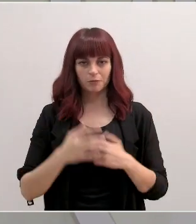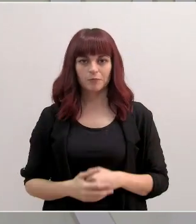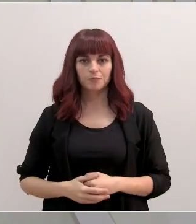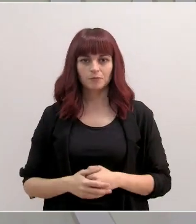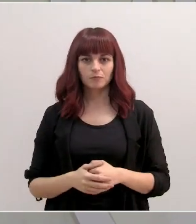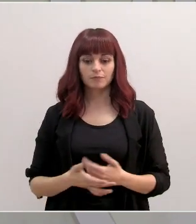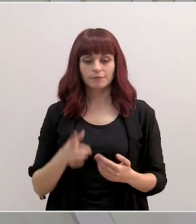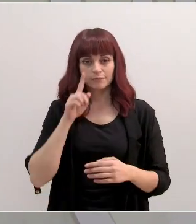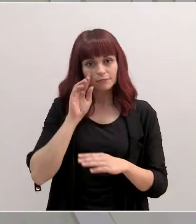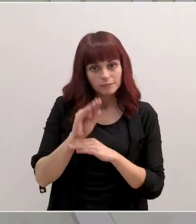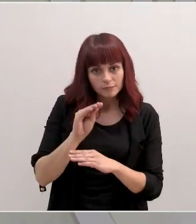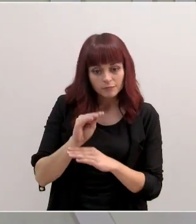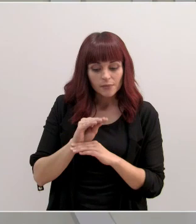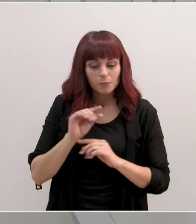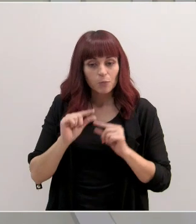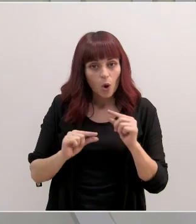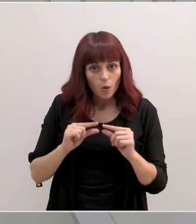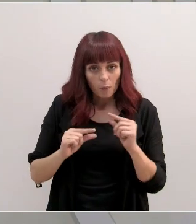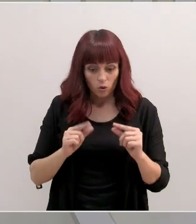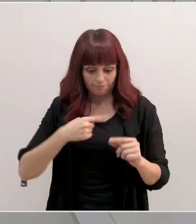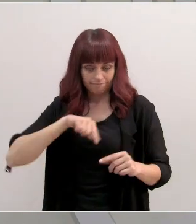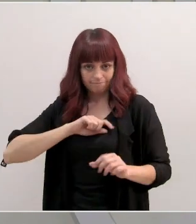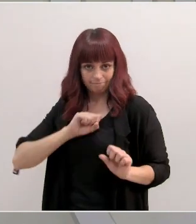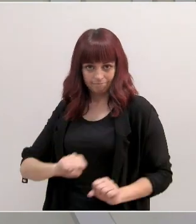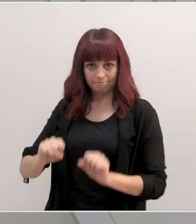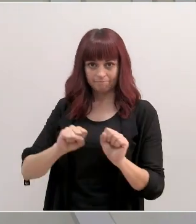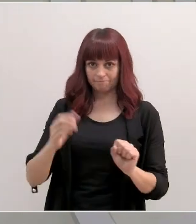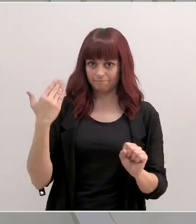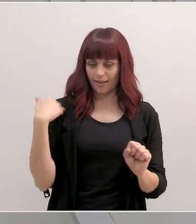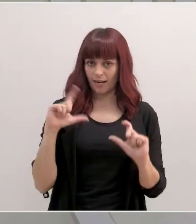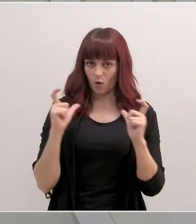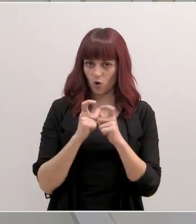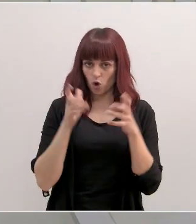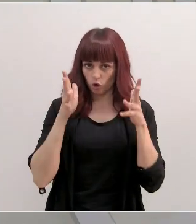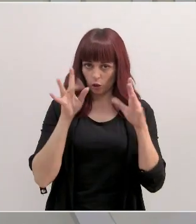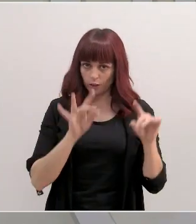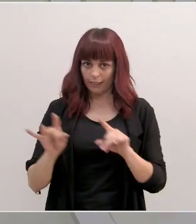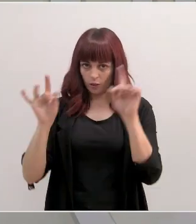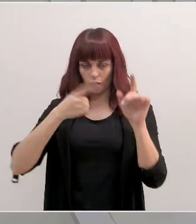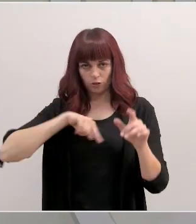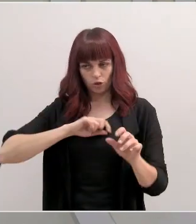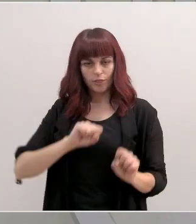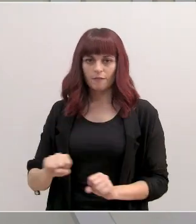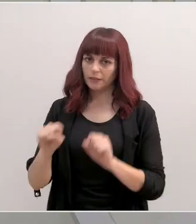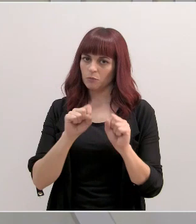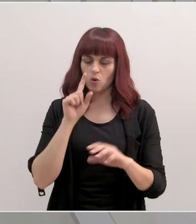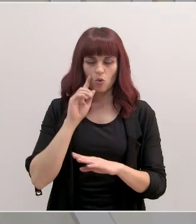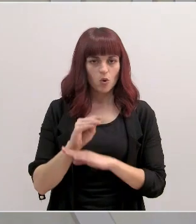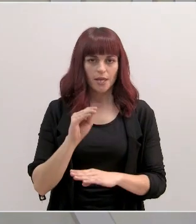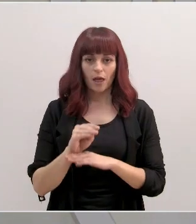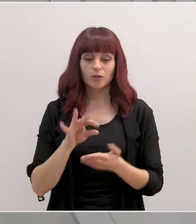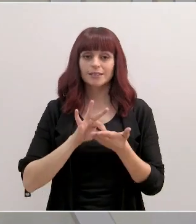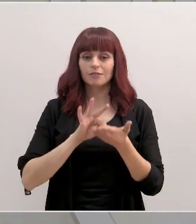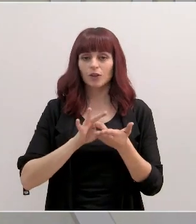criterio de la prudencia y la cautela, tal y como defendimos en la reunión del Consejo Interterritorial. Según la información del